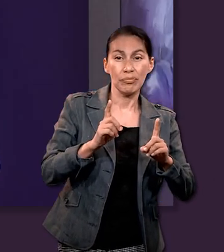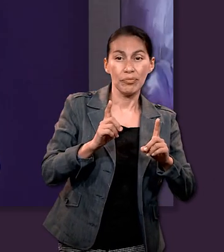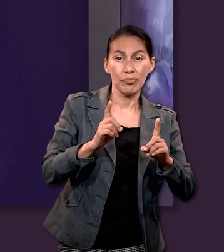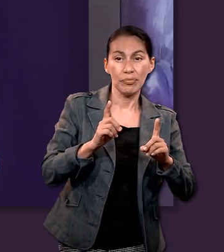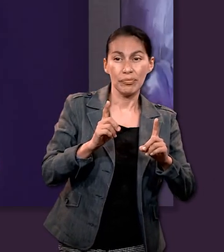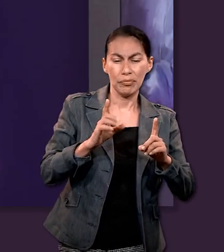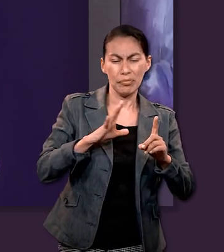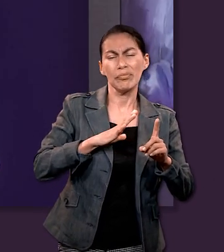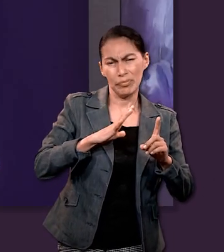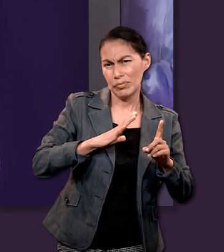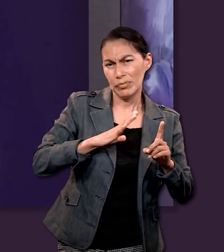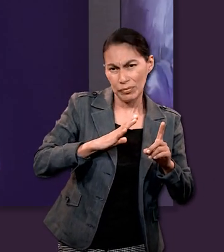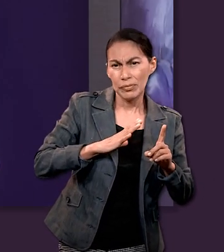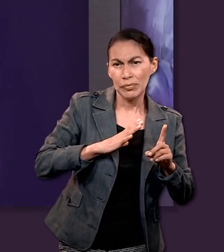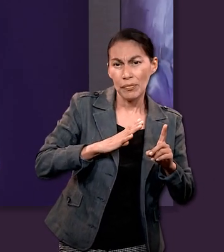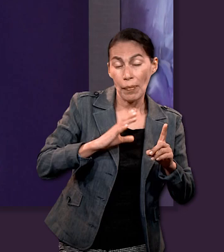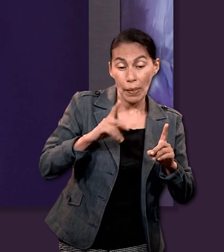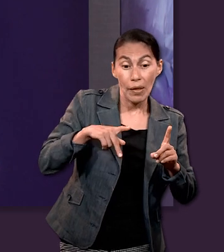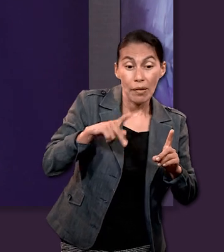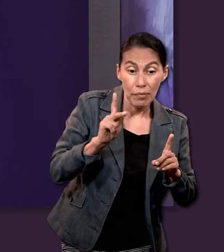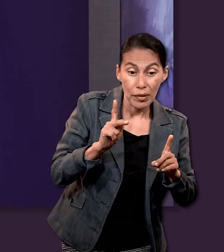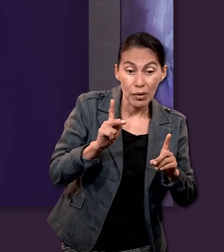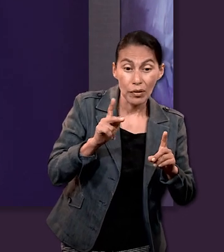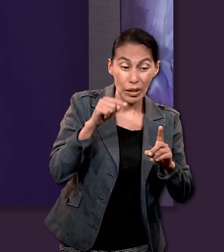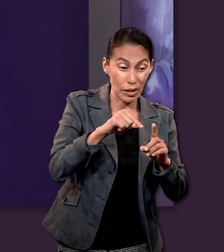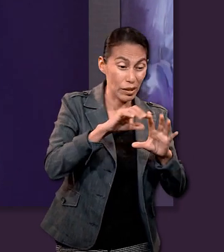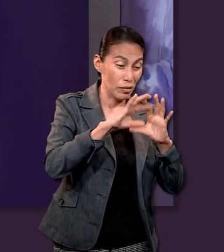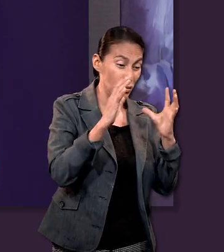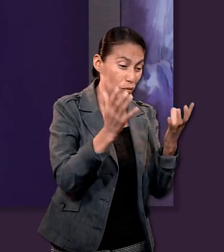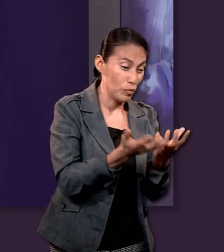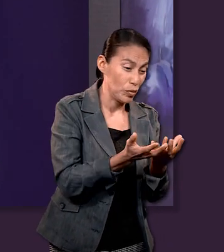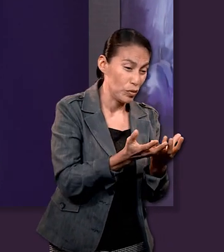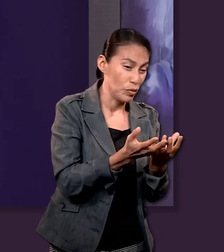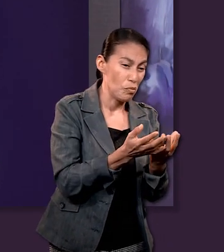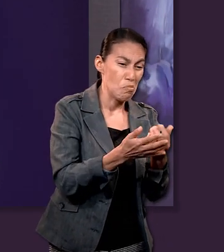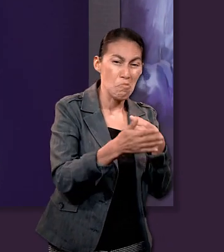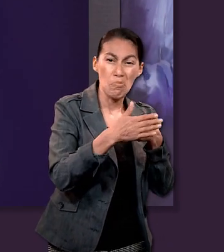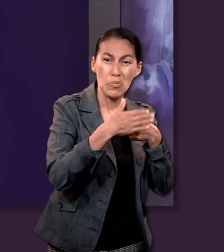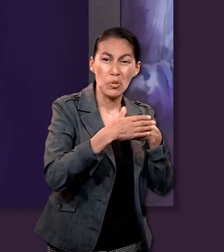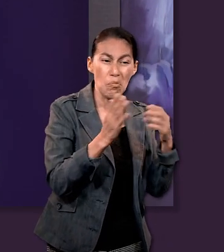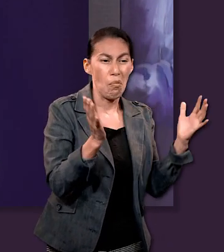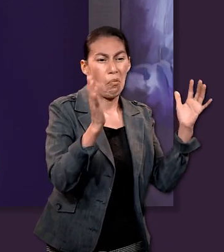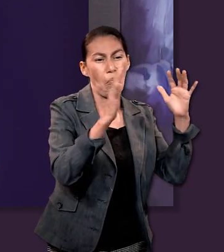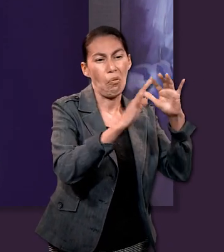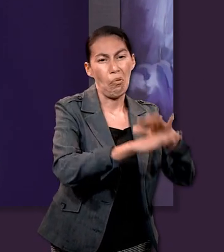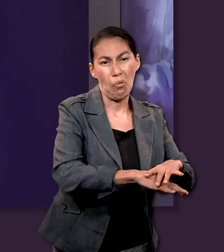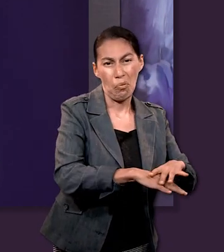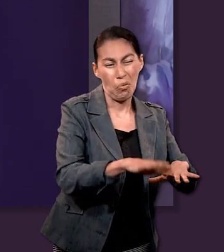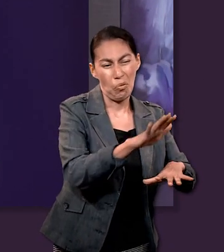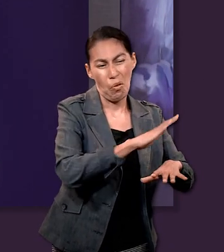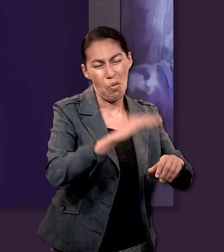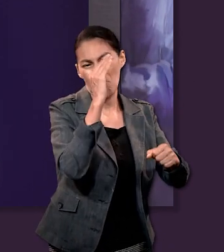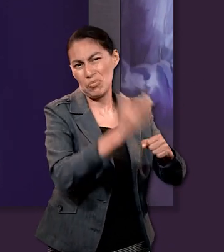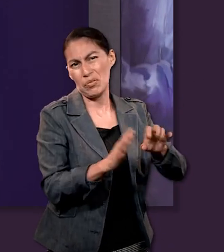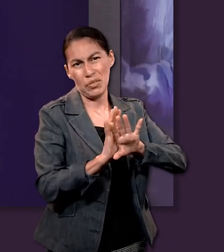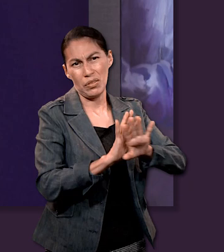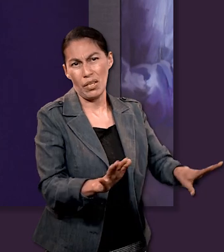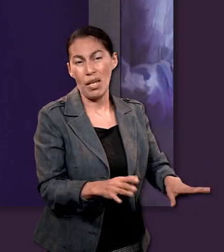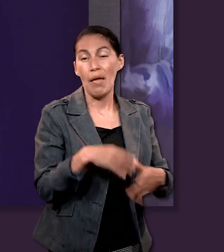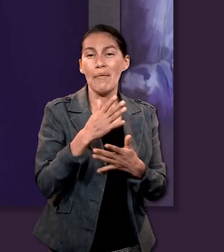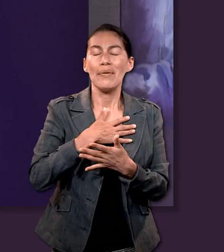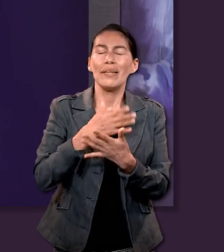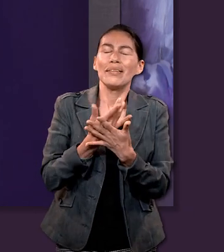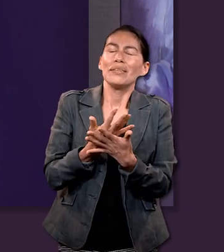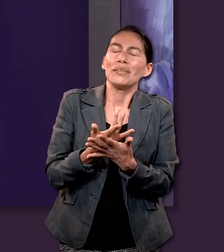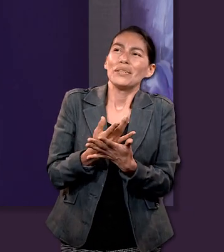existirán pero finalmente este mundo se va a terminar y la esperanza es la segunda